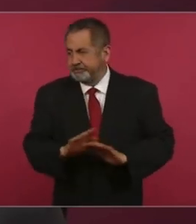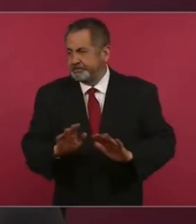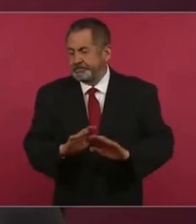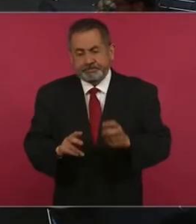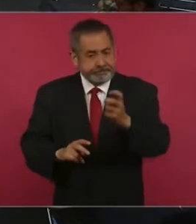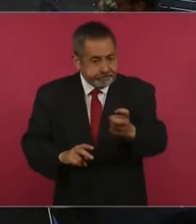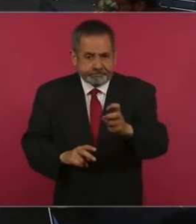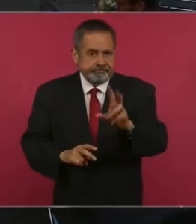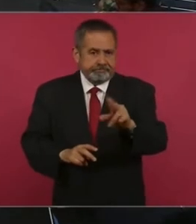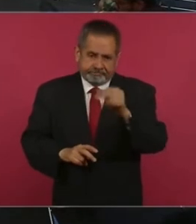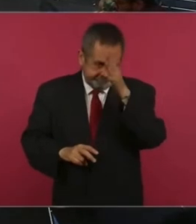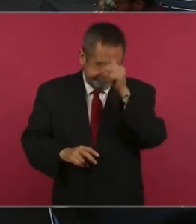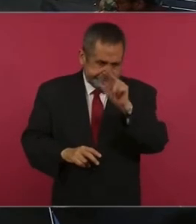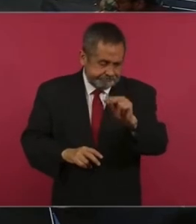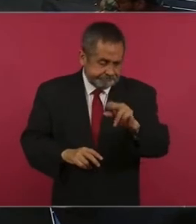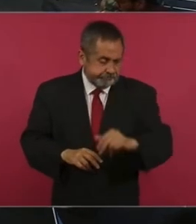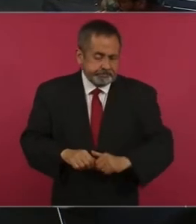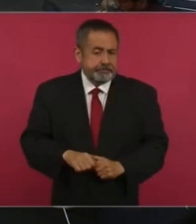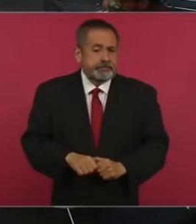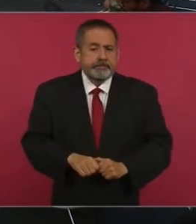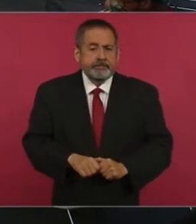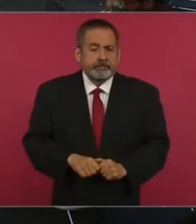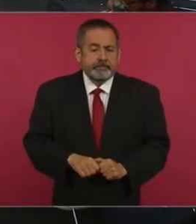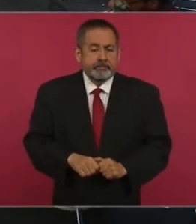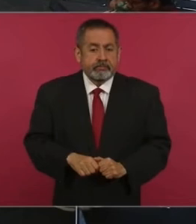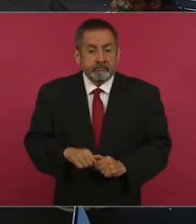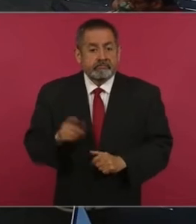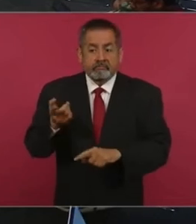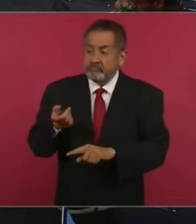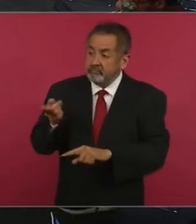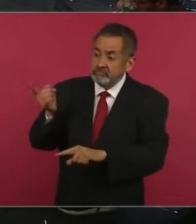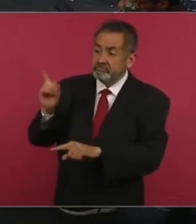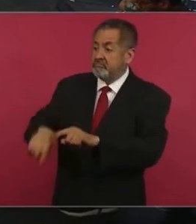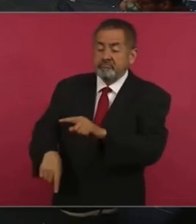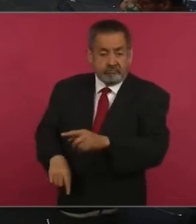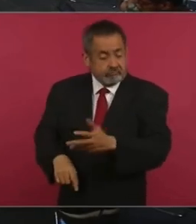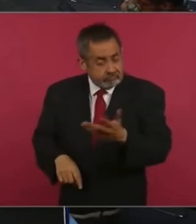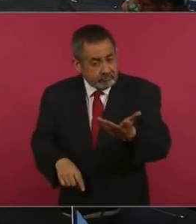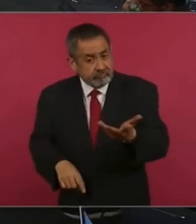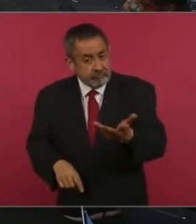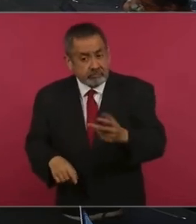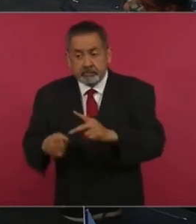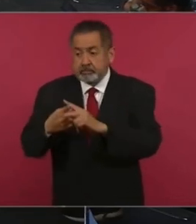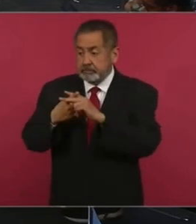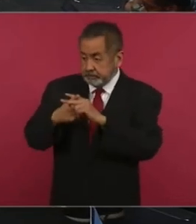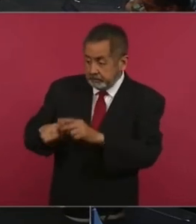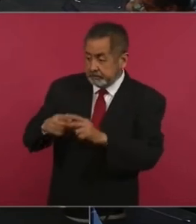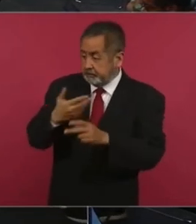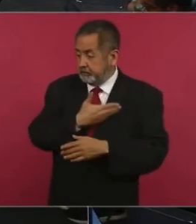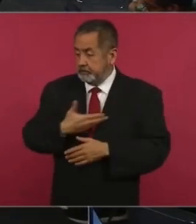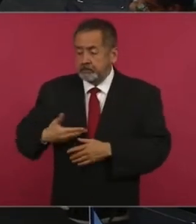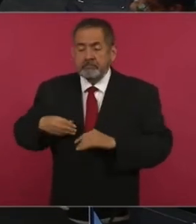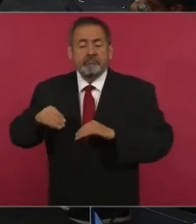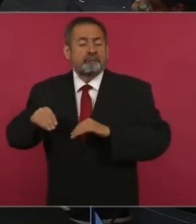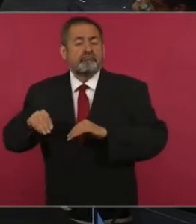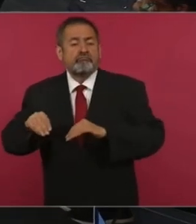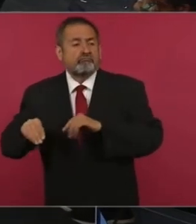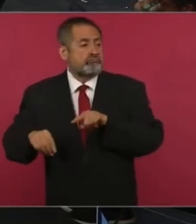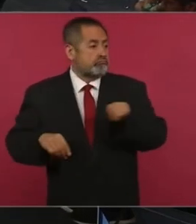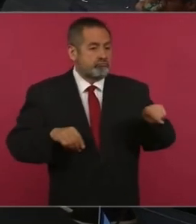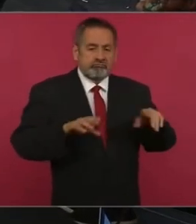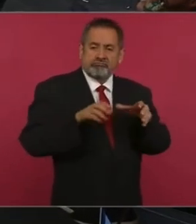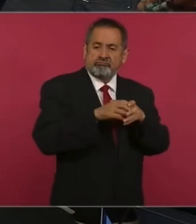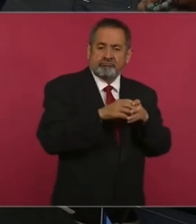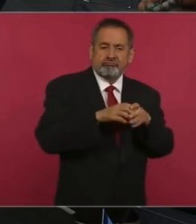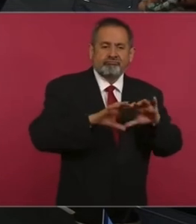lo quitaron. Desde que entró empezaron en el